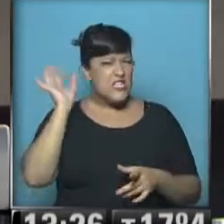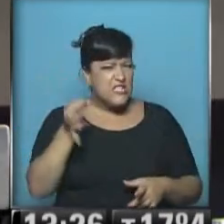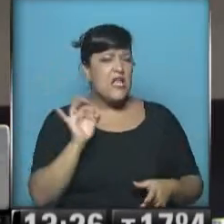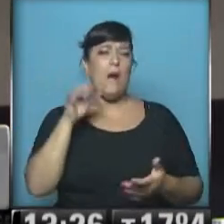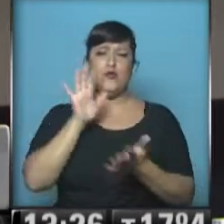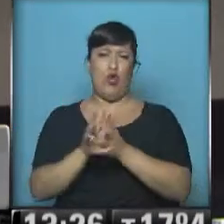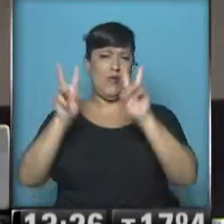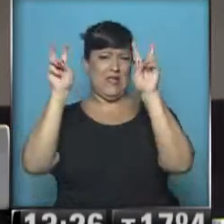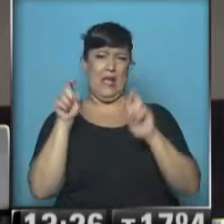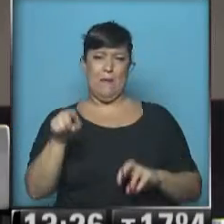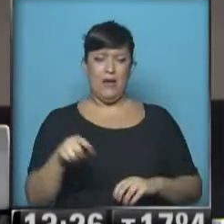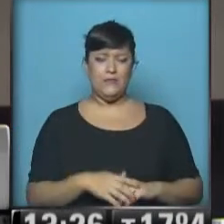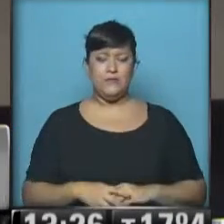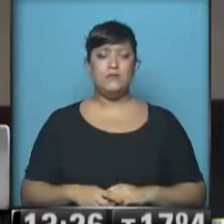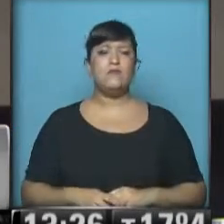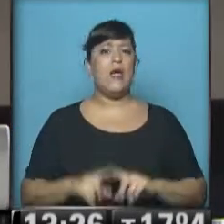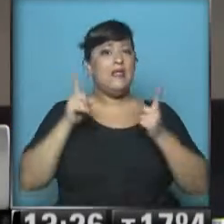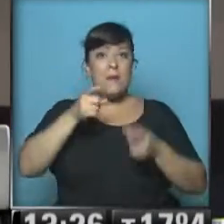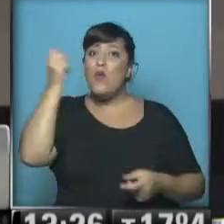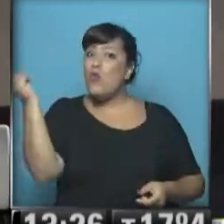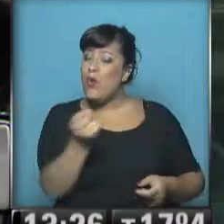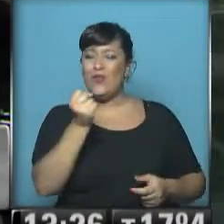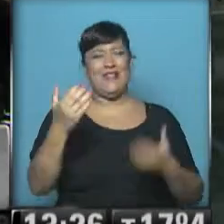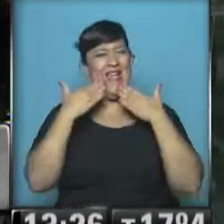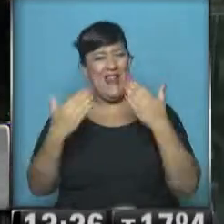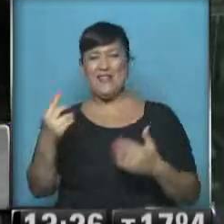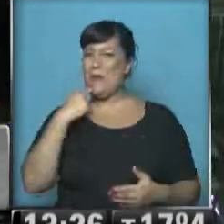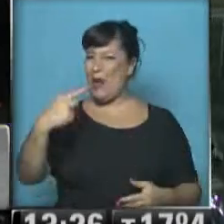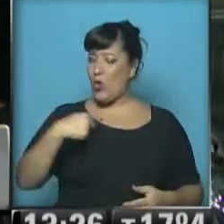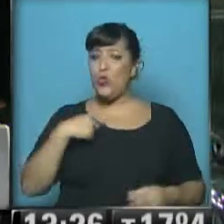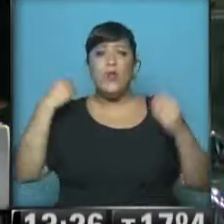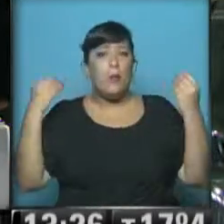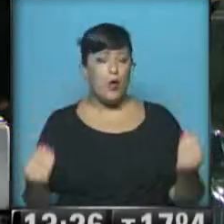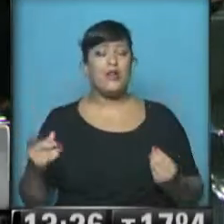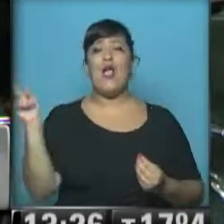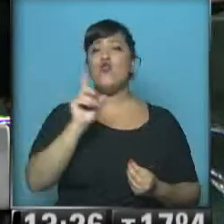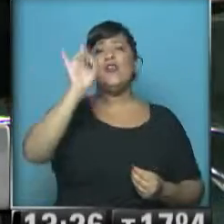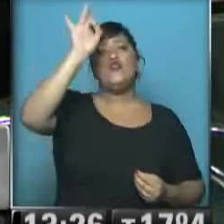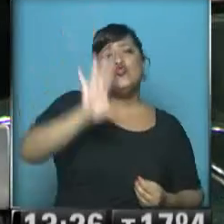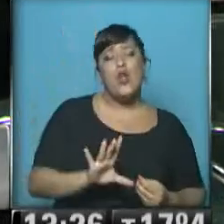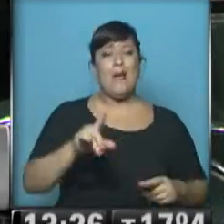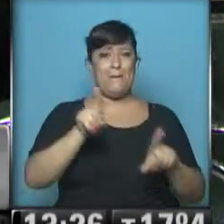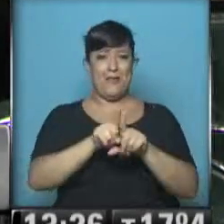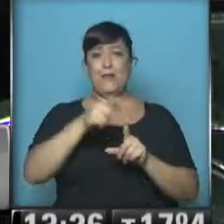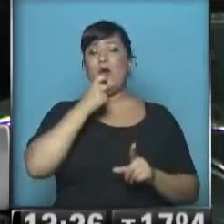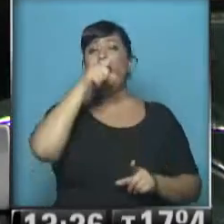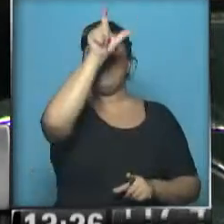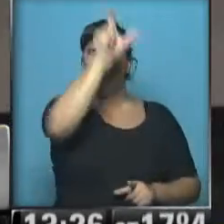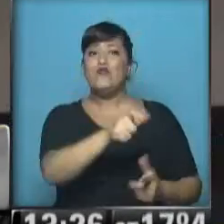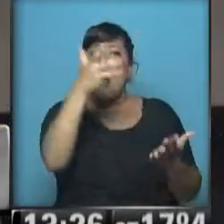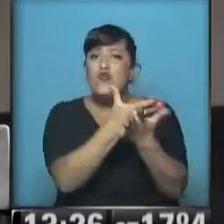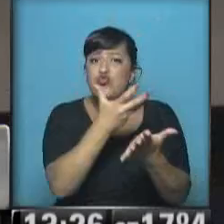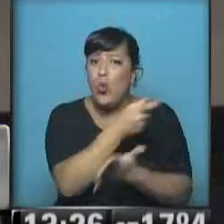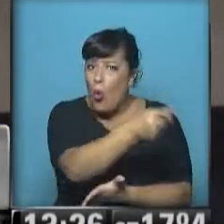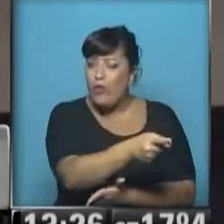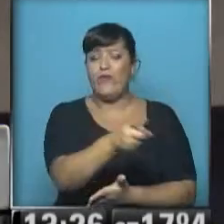perspectiva de género. Esto también es muy importante y te agradezco la pregunta. No solo quien está siendo víctima de la situación de violencia,